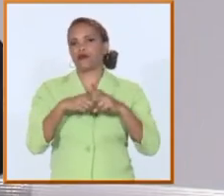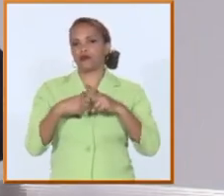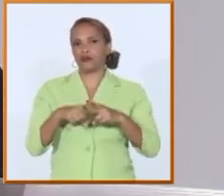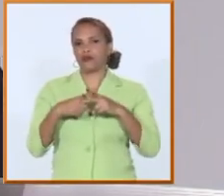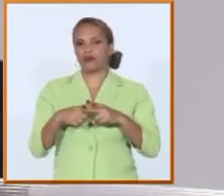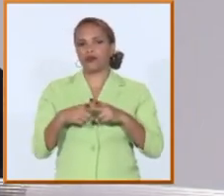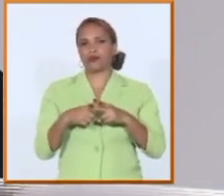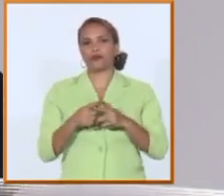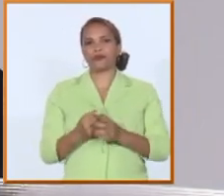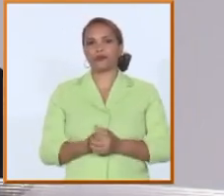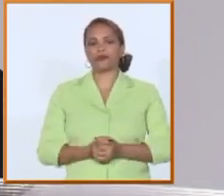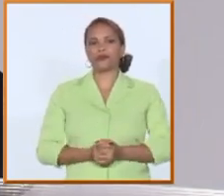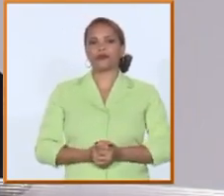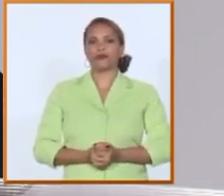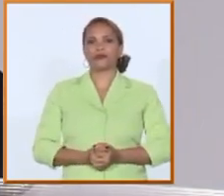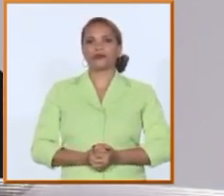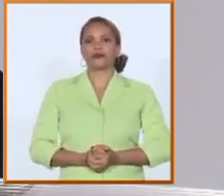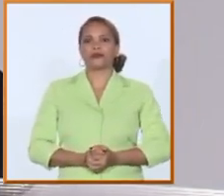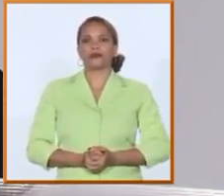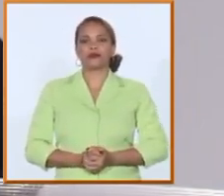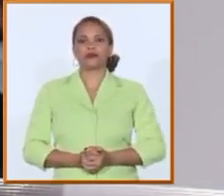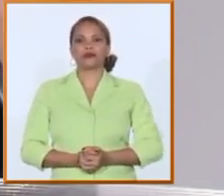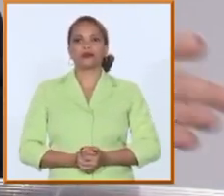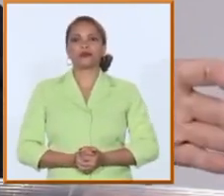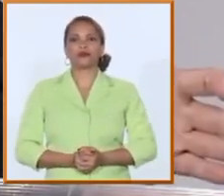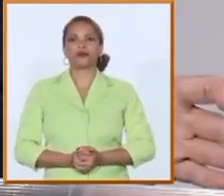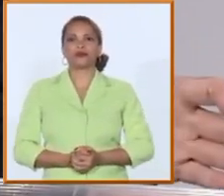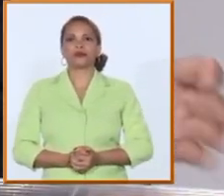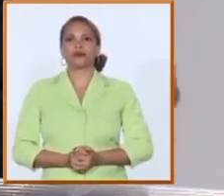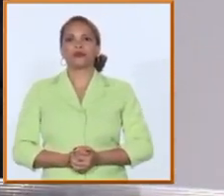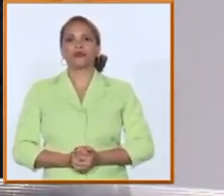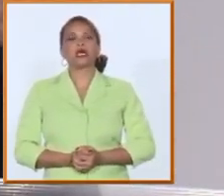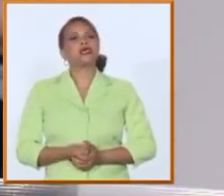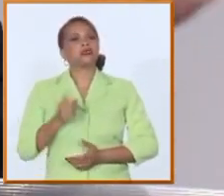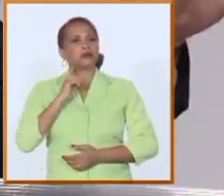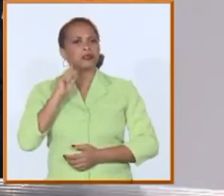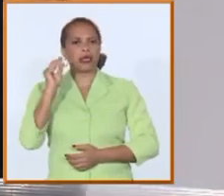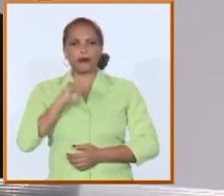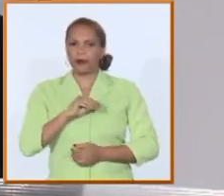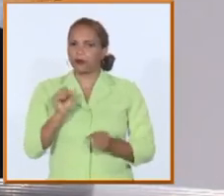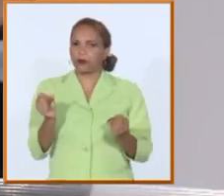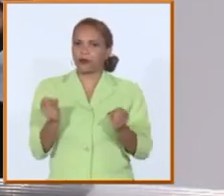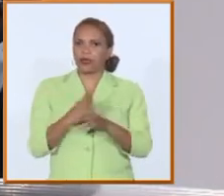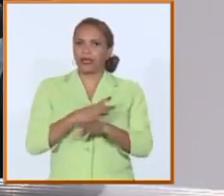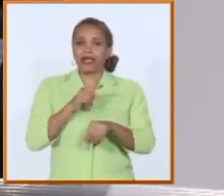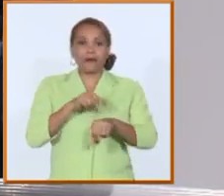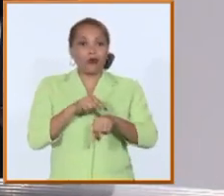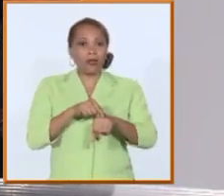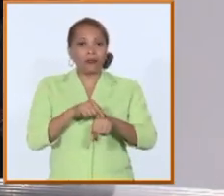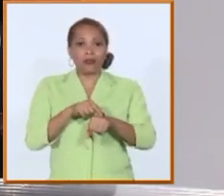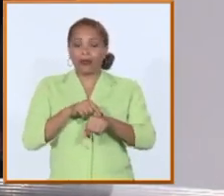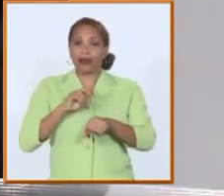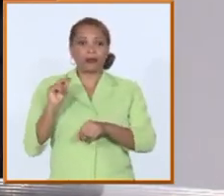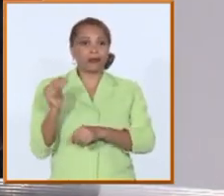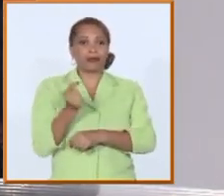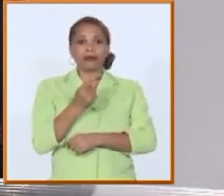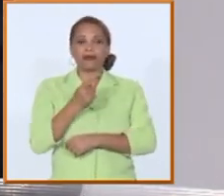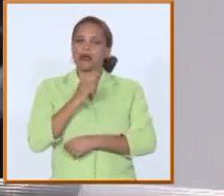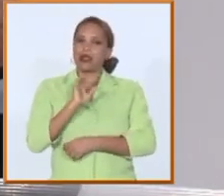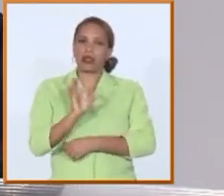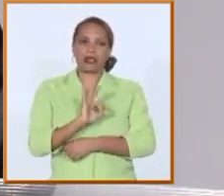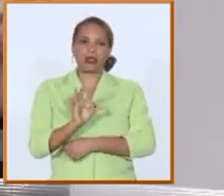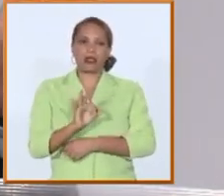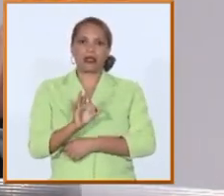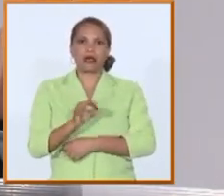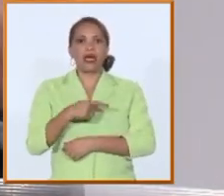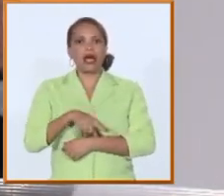perspectivas de solución a esta problemática estamos claros de más no hay momento ideal para hacerlo Randy nos acabamos de ver